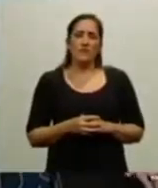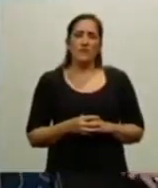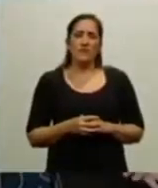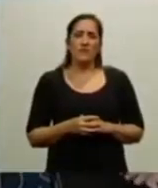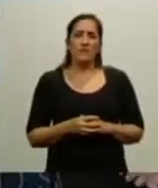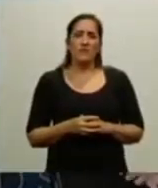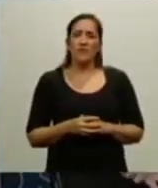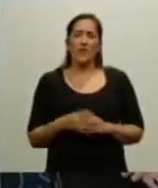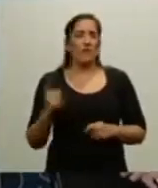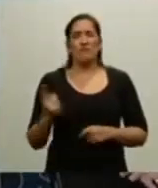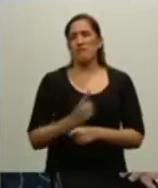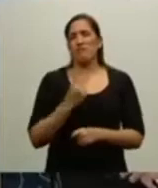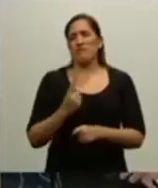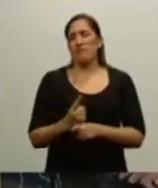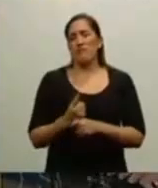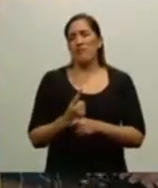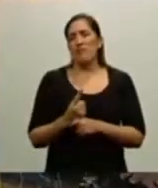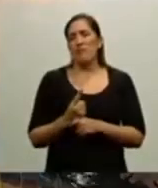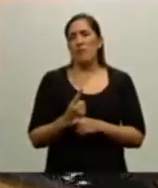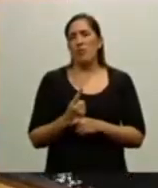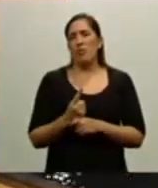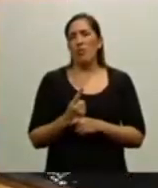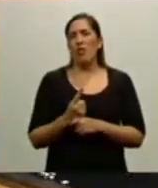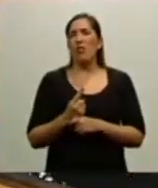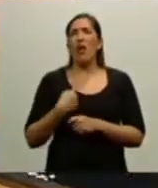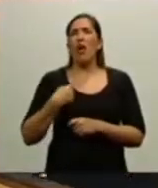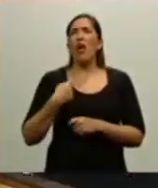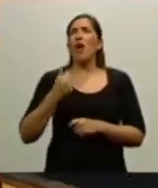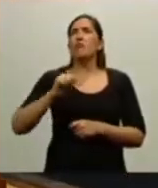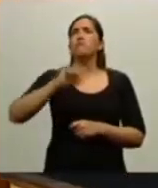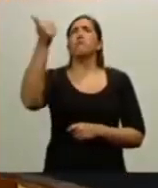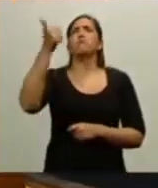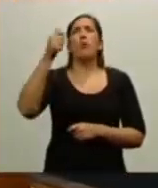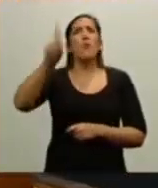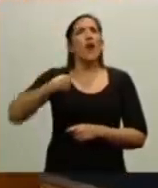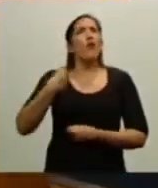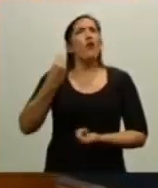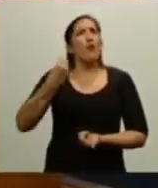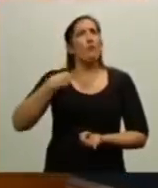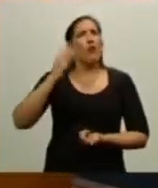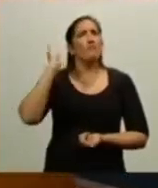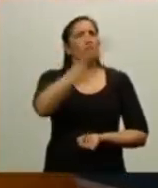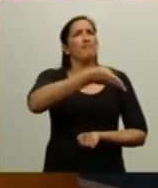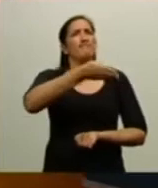Porque no se puede ser victorioso, no se pueden construir victorias